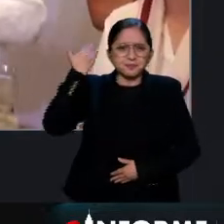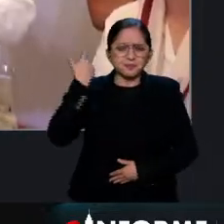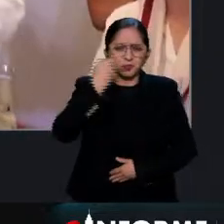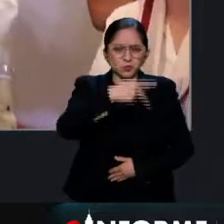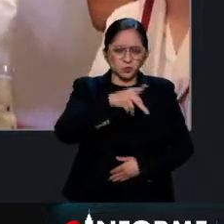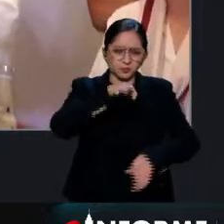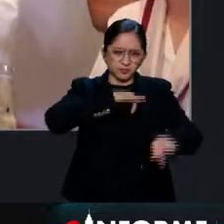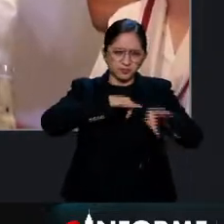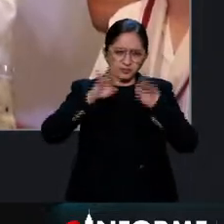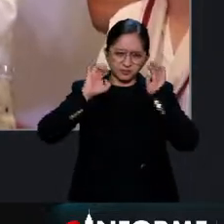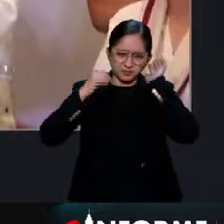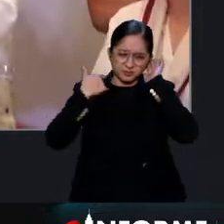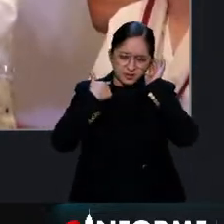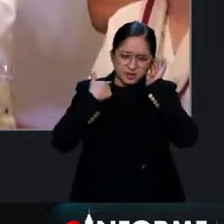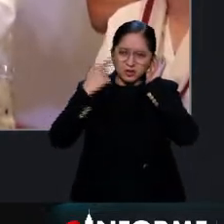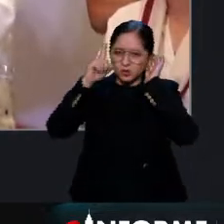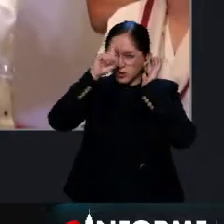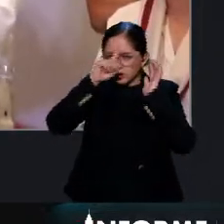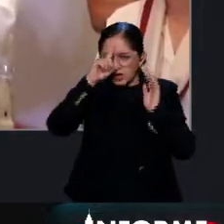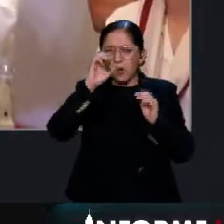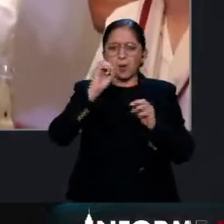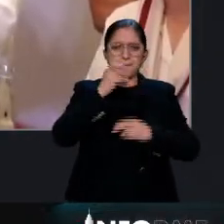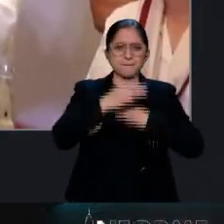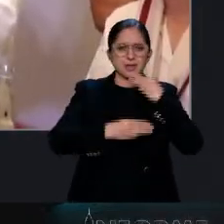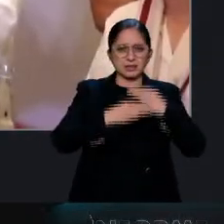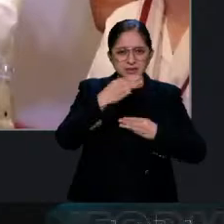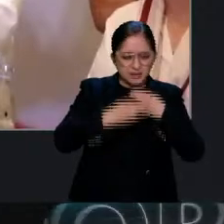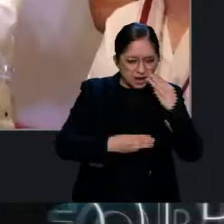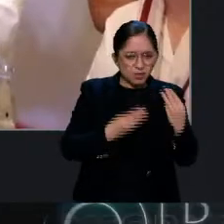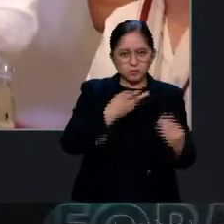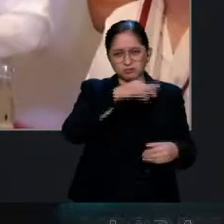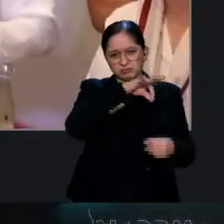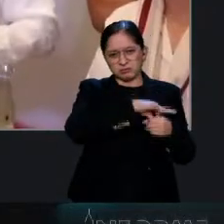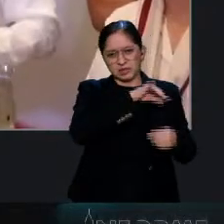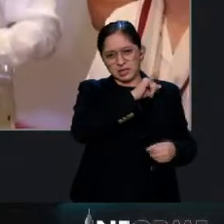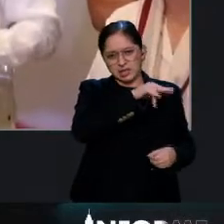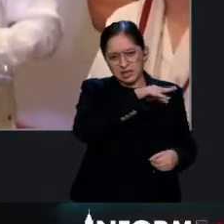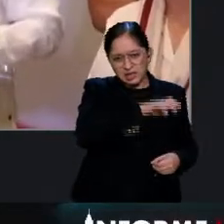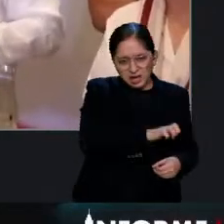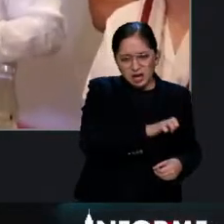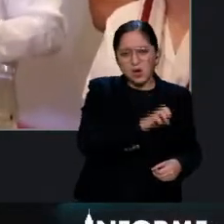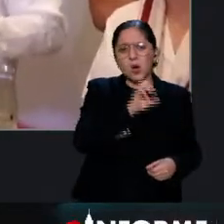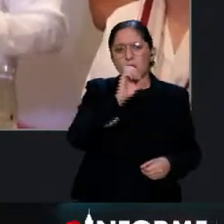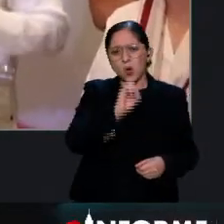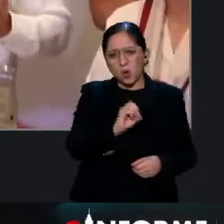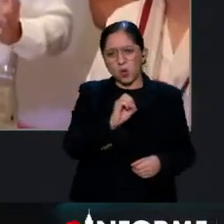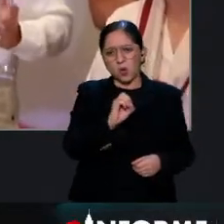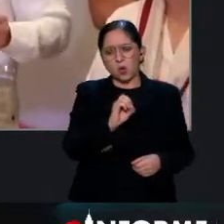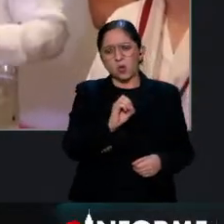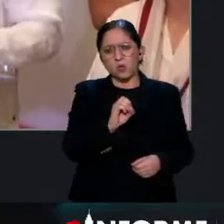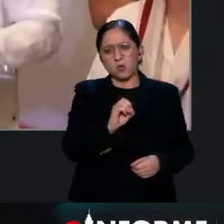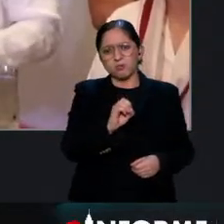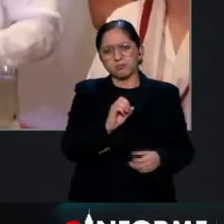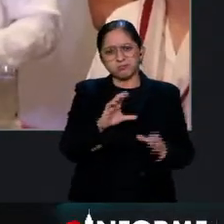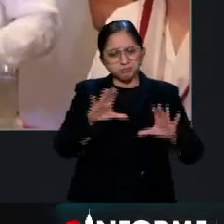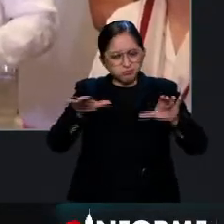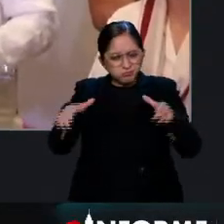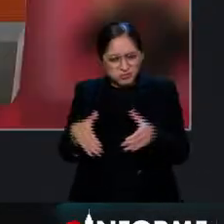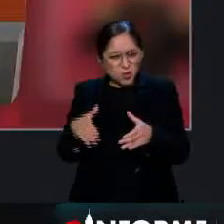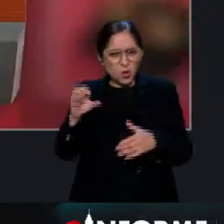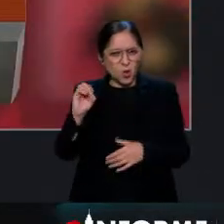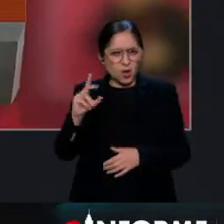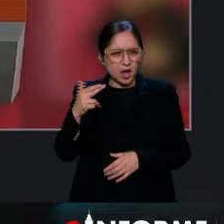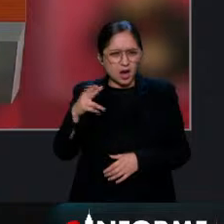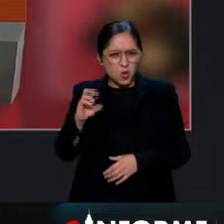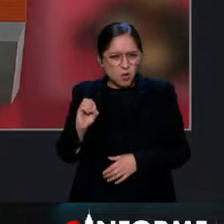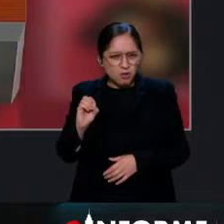magistrados tanto del Instituto que organiza elecciones como del órgano jurisdiccional pues yo yo ya no